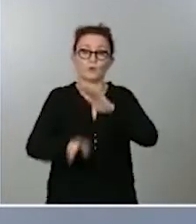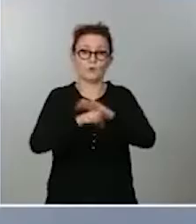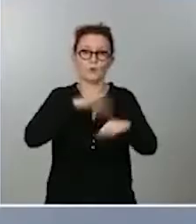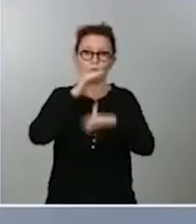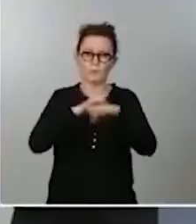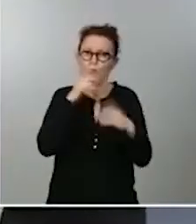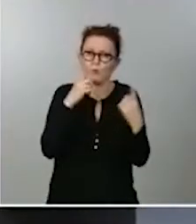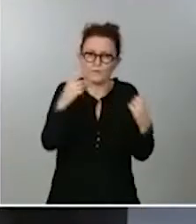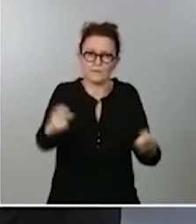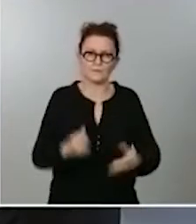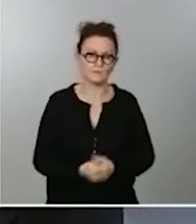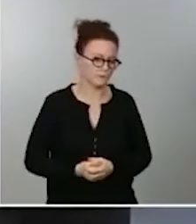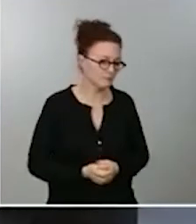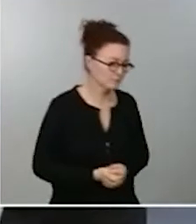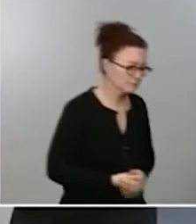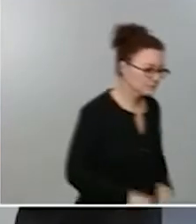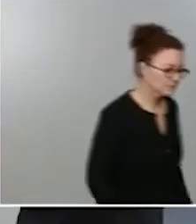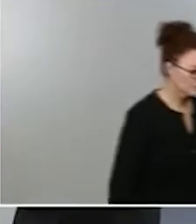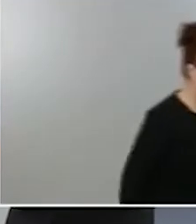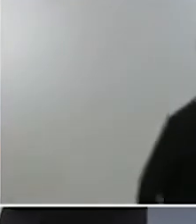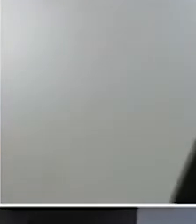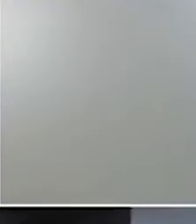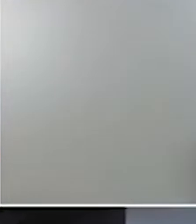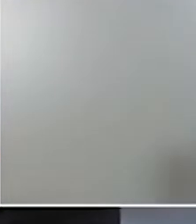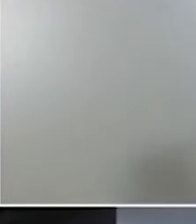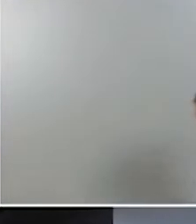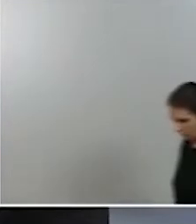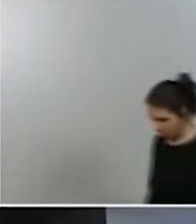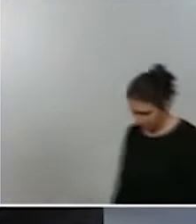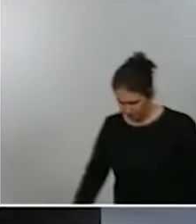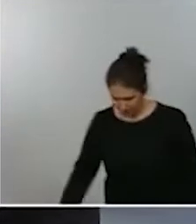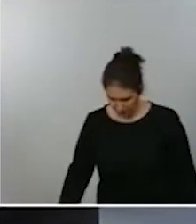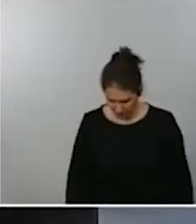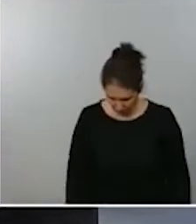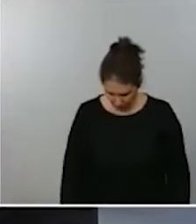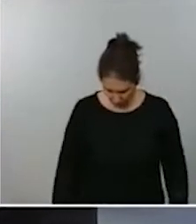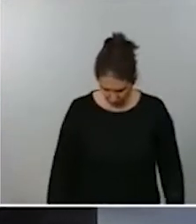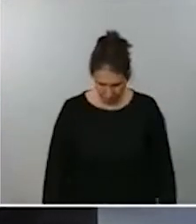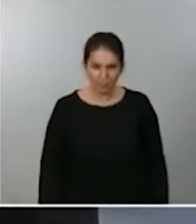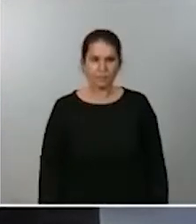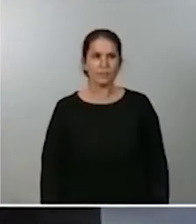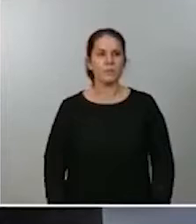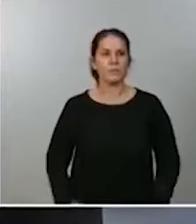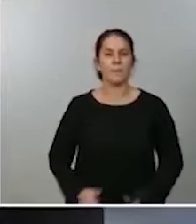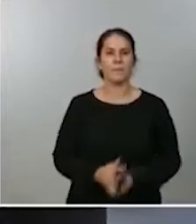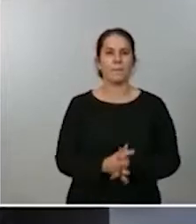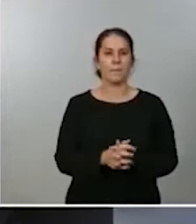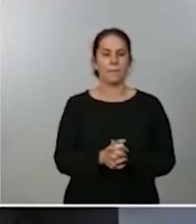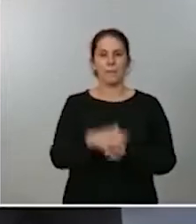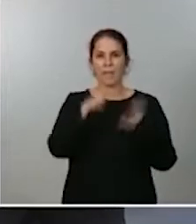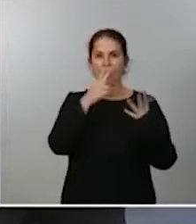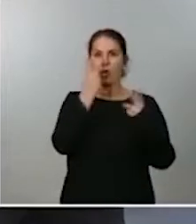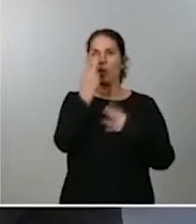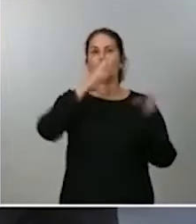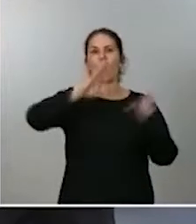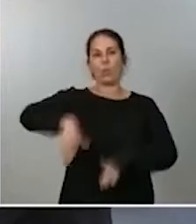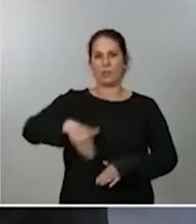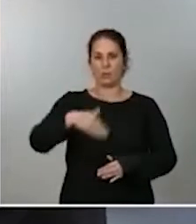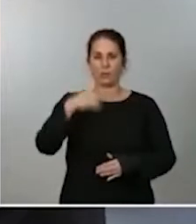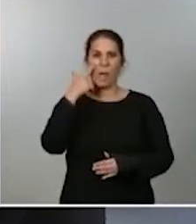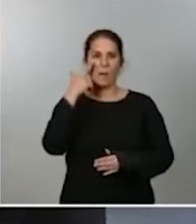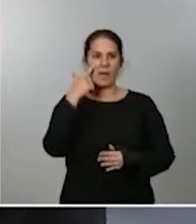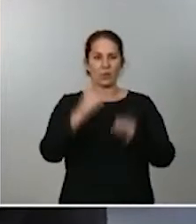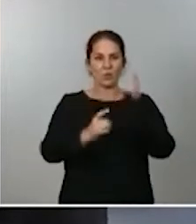dos últimos turnos de palabra ahora EFE Agro y después cerraremos con News Diario a ver si tenemos suerte en cerrar bien lo que no